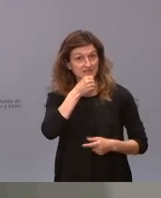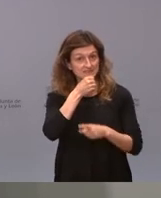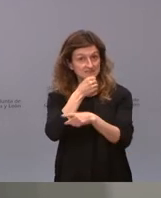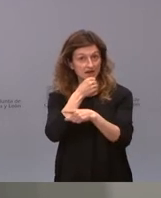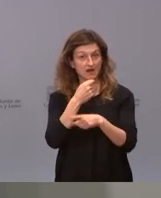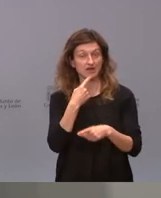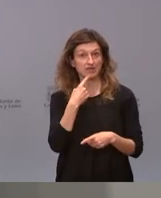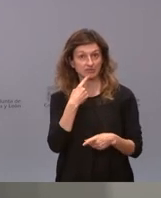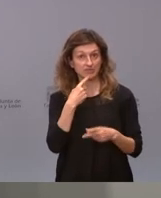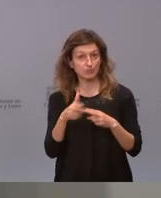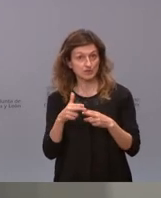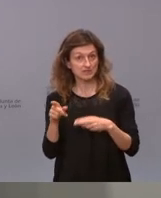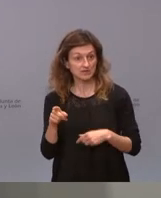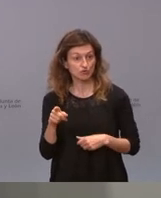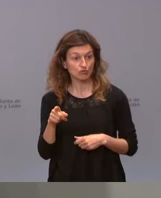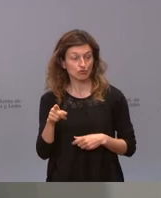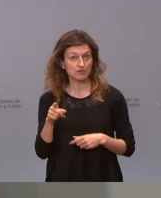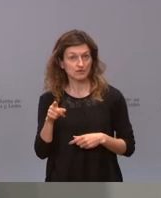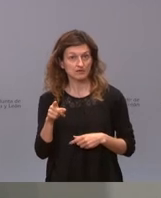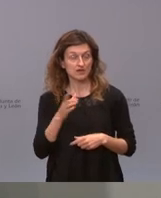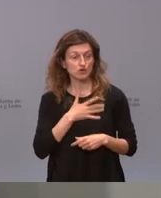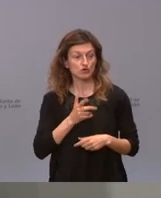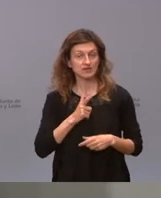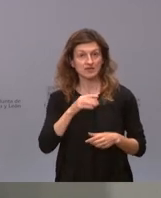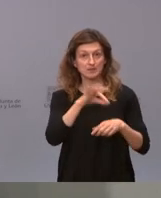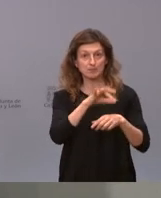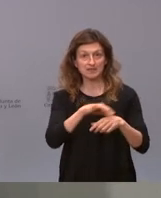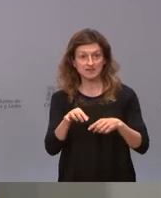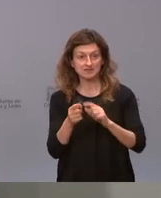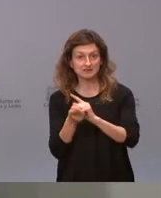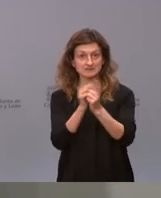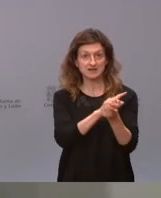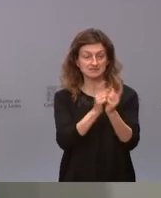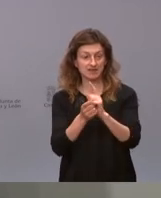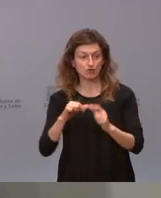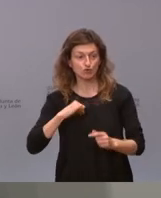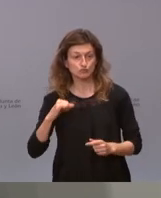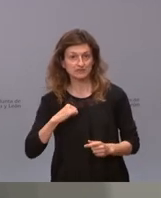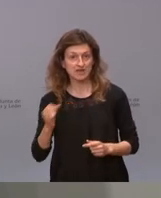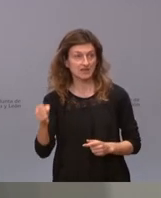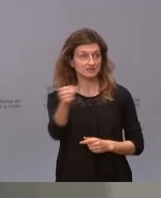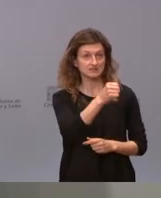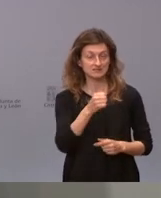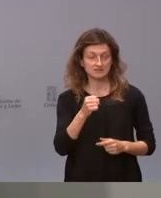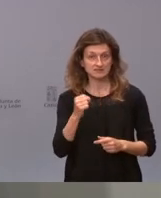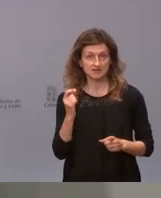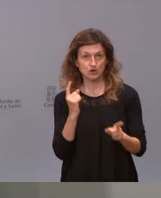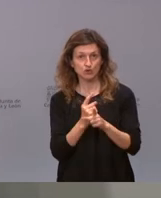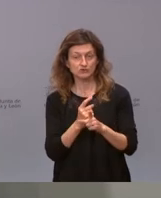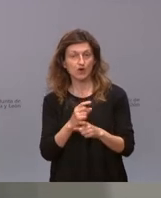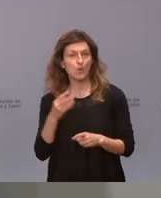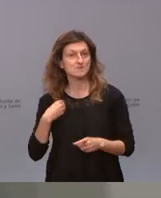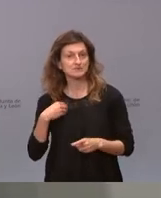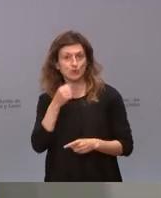a los traslados de pediatras de hospitales a otros sitios o es otro partido socialista?